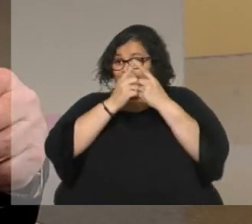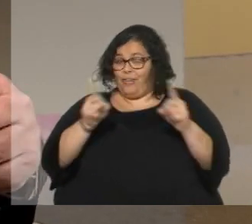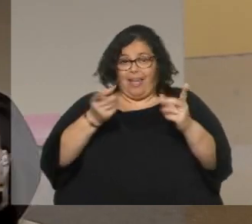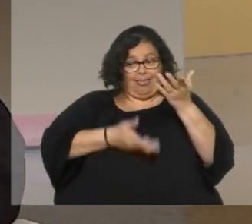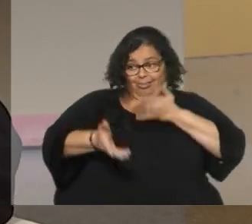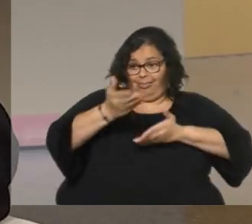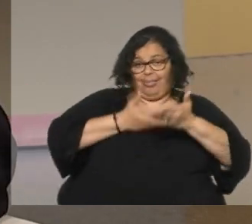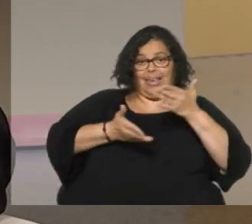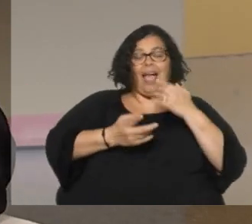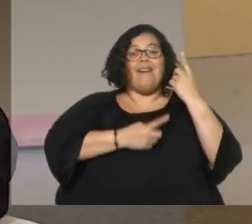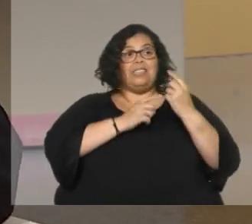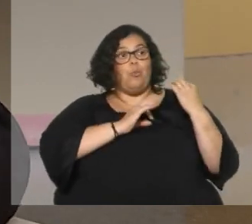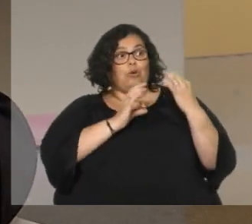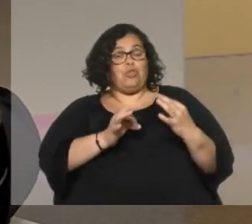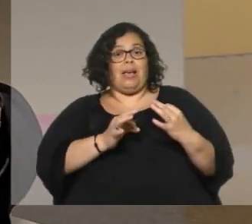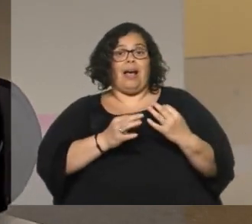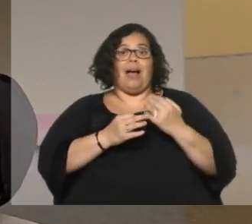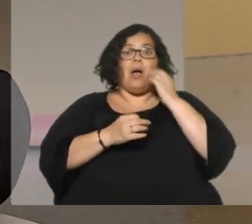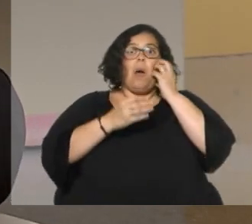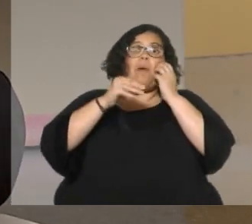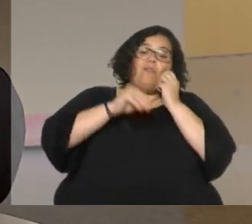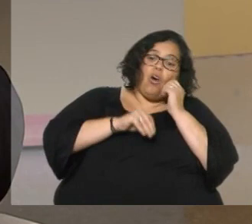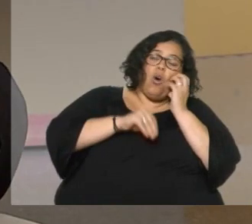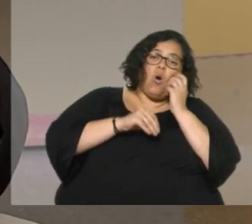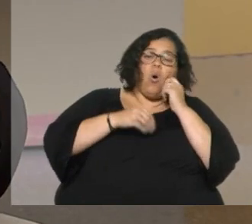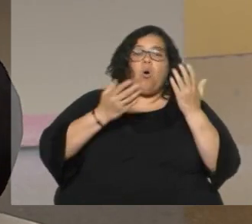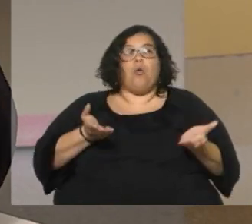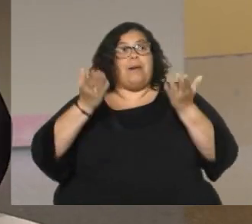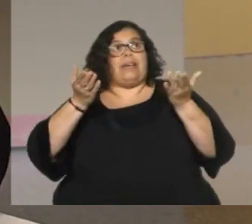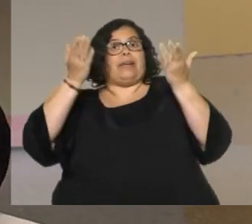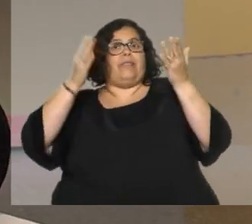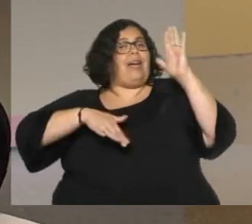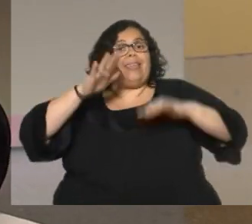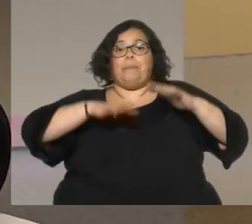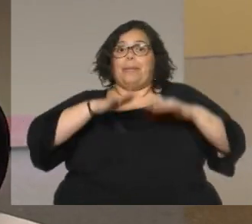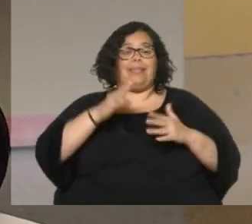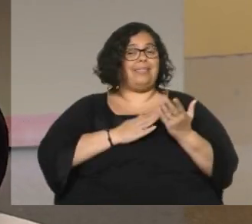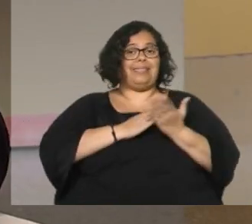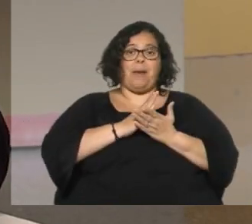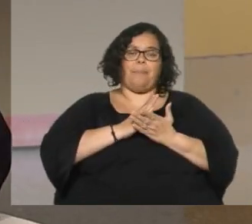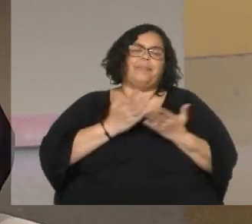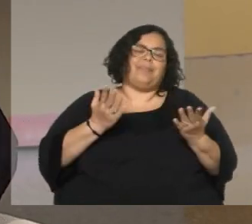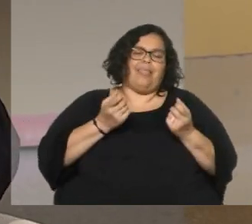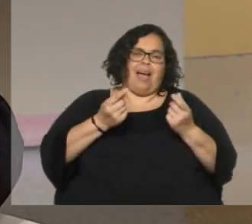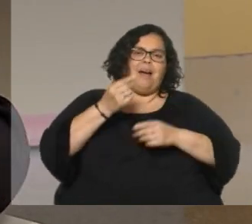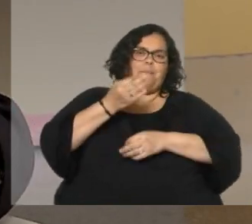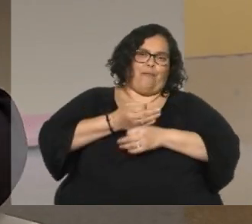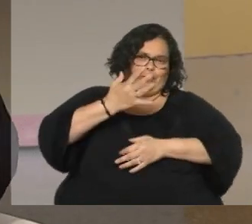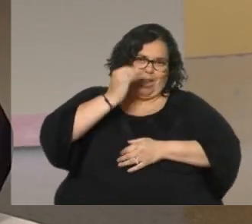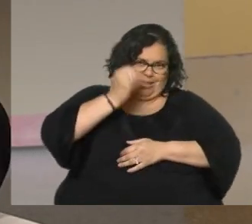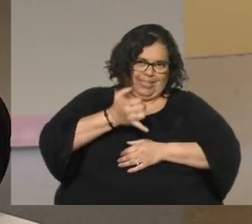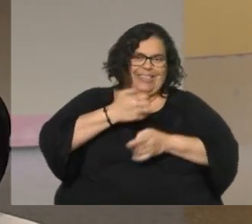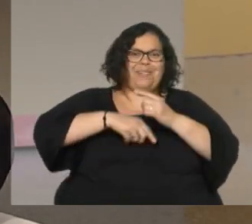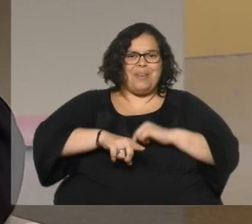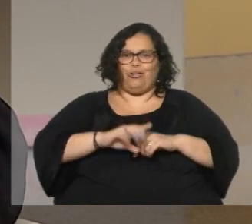vos llegás con determinada potencialidad otro día venís un poquito más bajoneado siempre tenés que tener el rigor profesional de dar lo mejor y eso me consta que